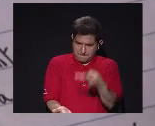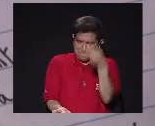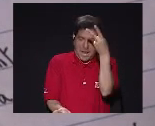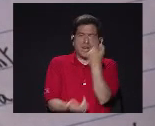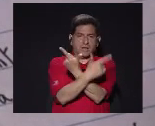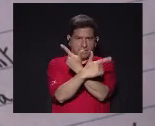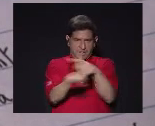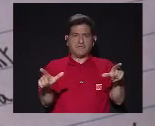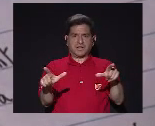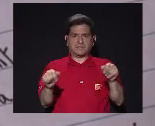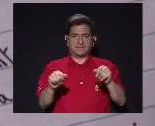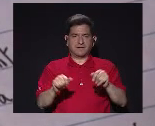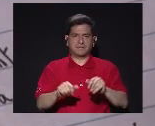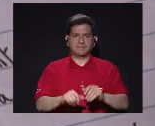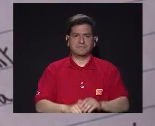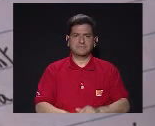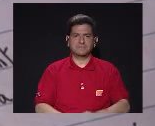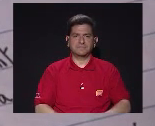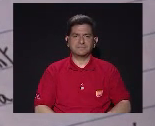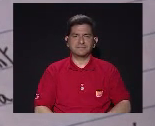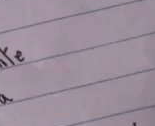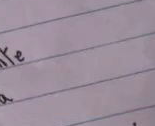A valorar la libertad